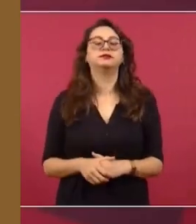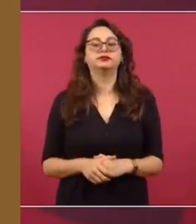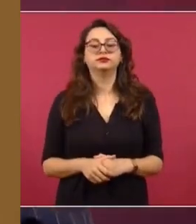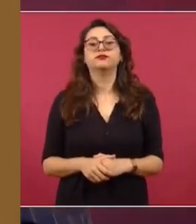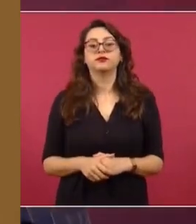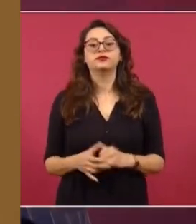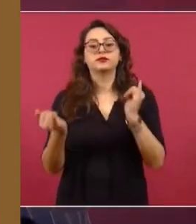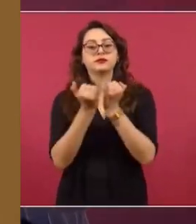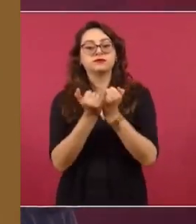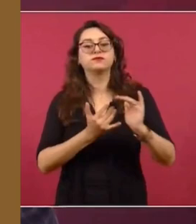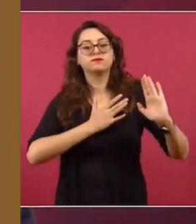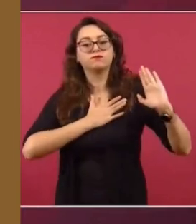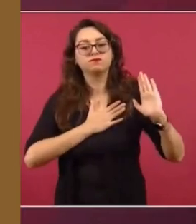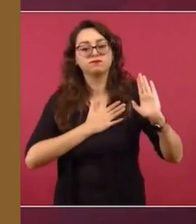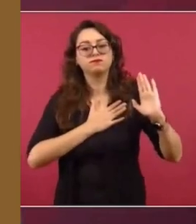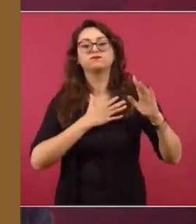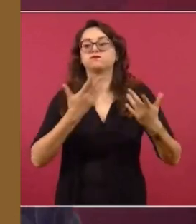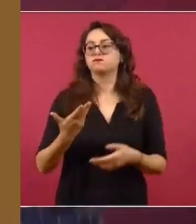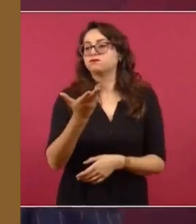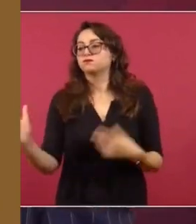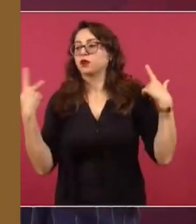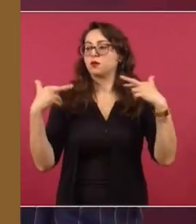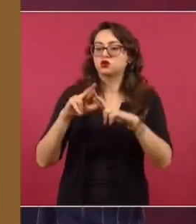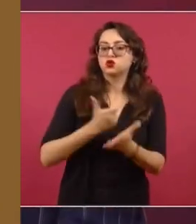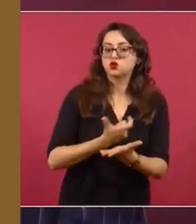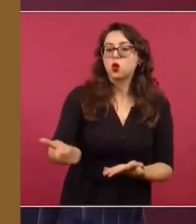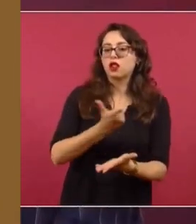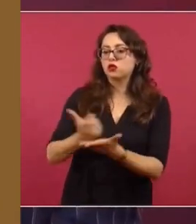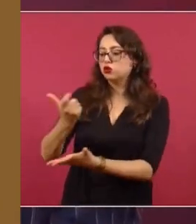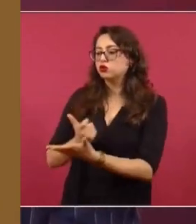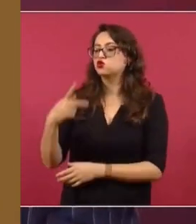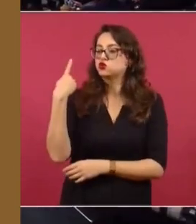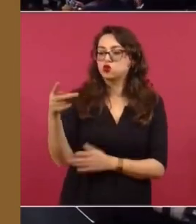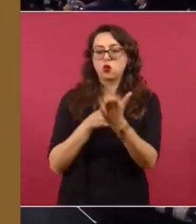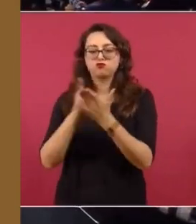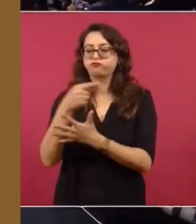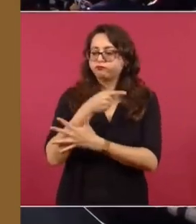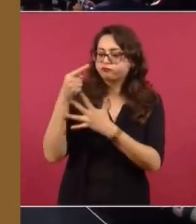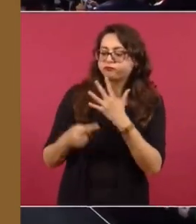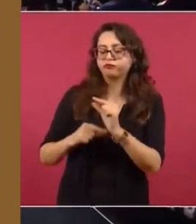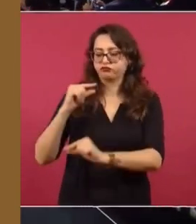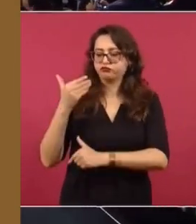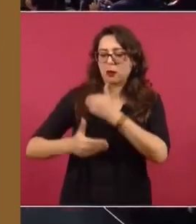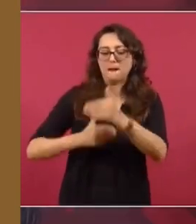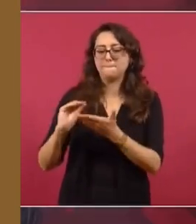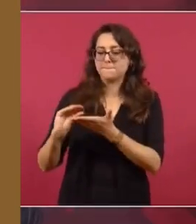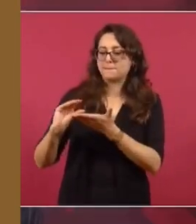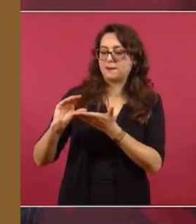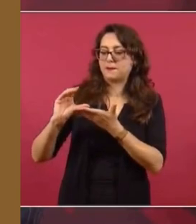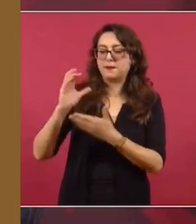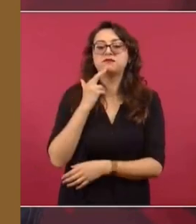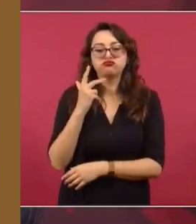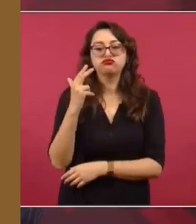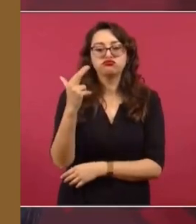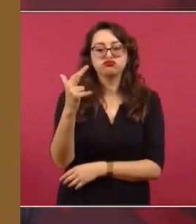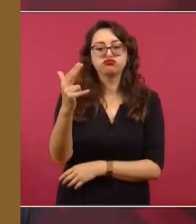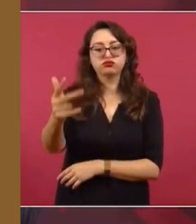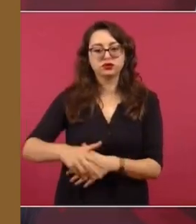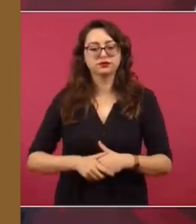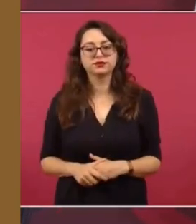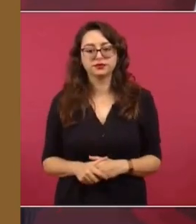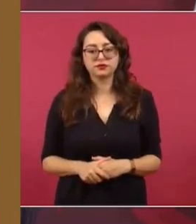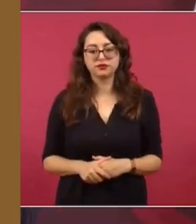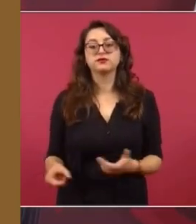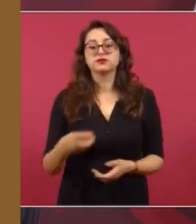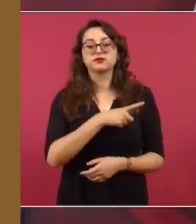mejorando las condiciones salariales y las prestaciones de todos los trabajadores de la educación de nuestro país. Puntualmente